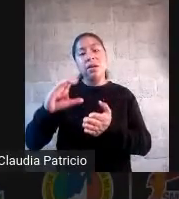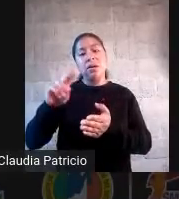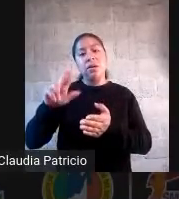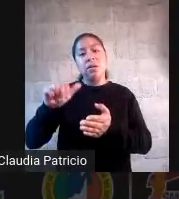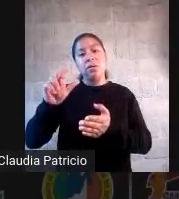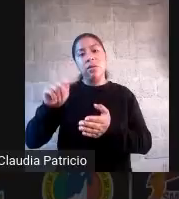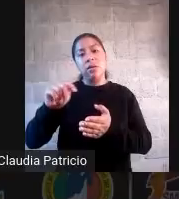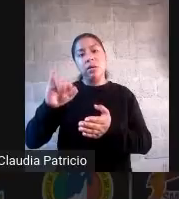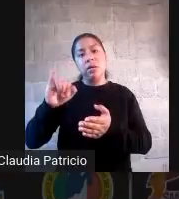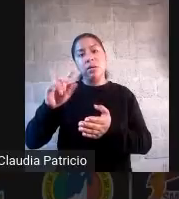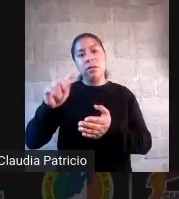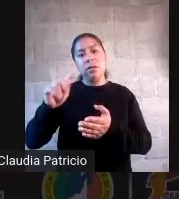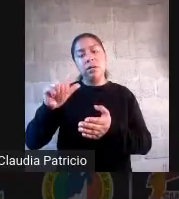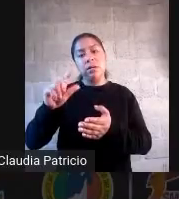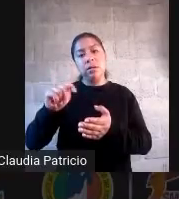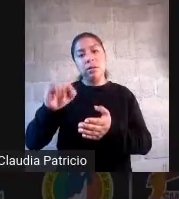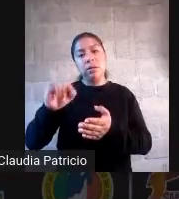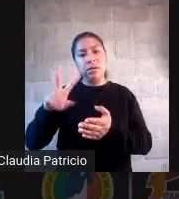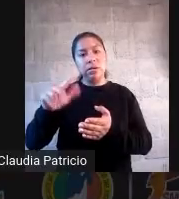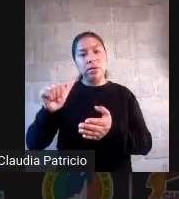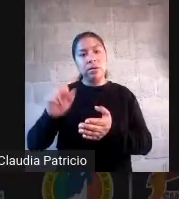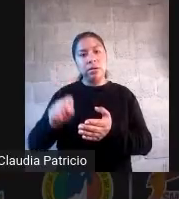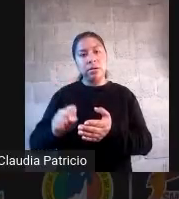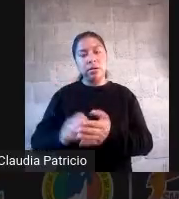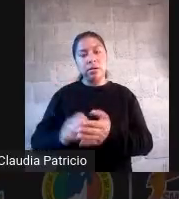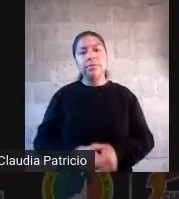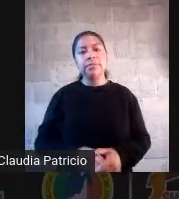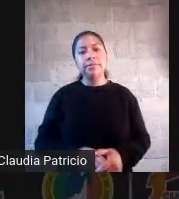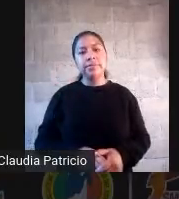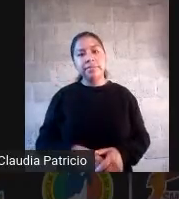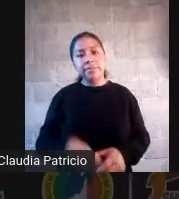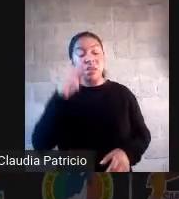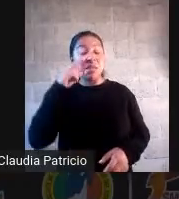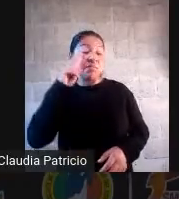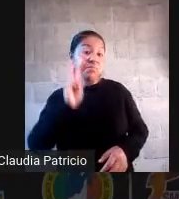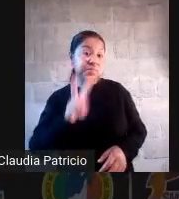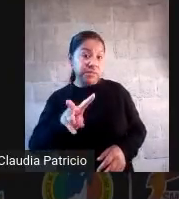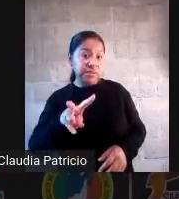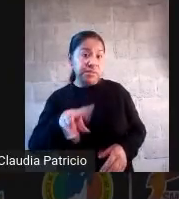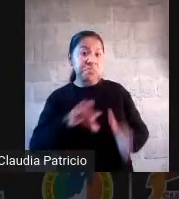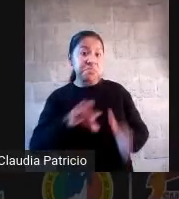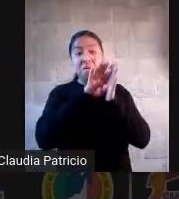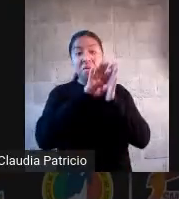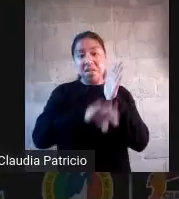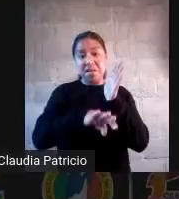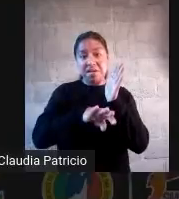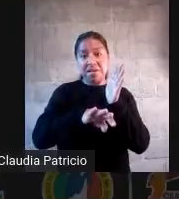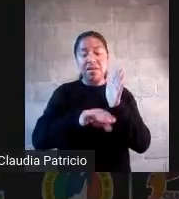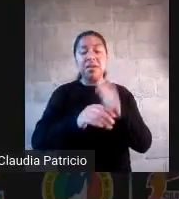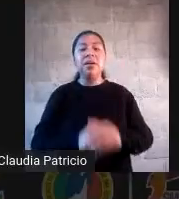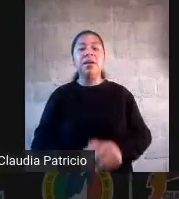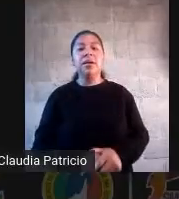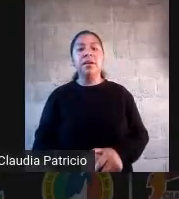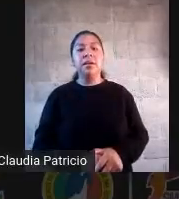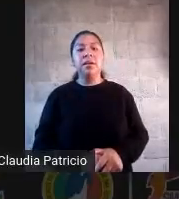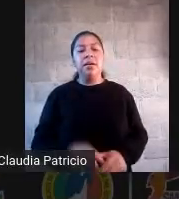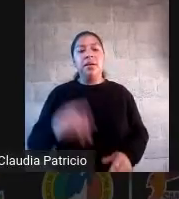fíjense cómo andamos, que los resultados, por ejemplo, de Planea, que hace años era enlace,